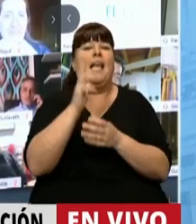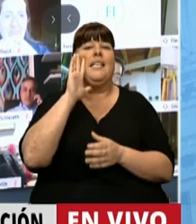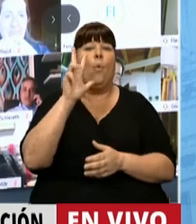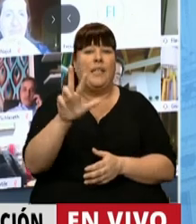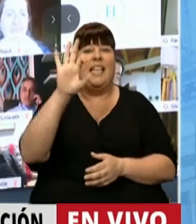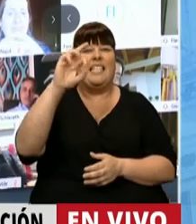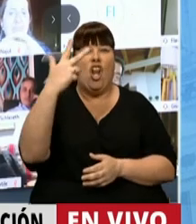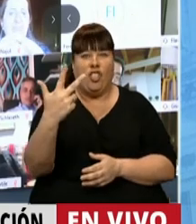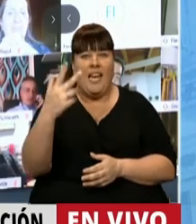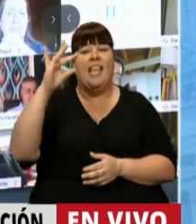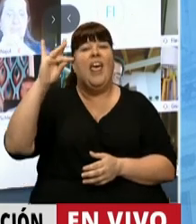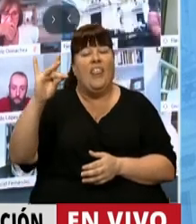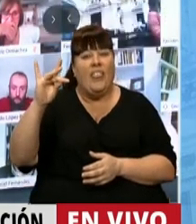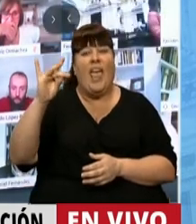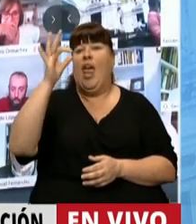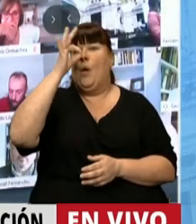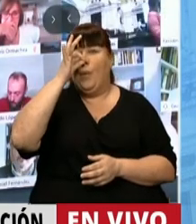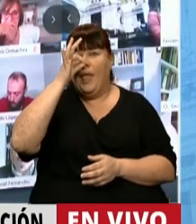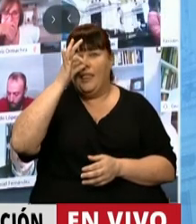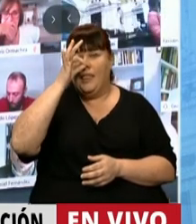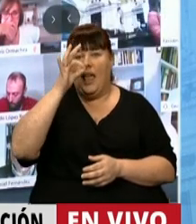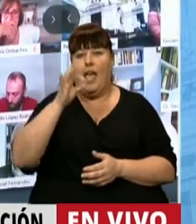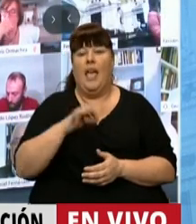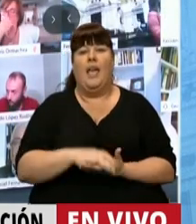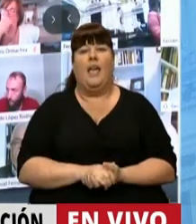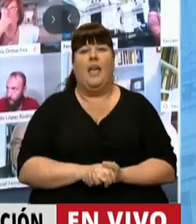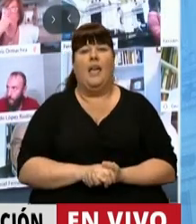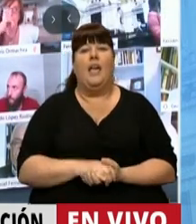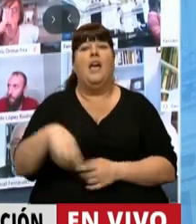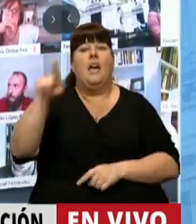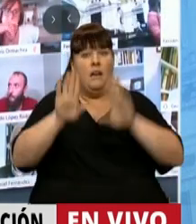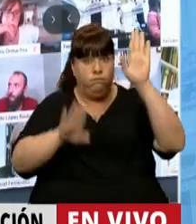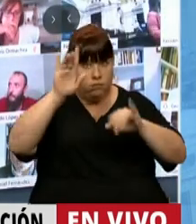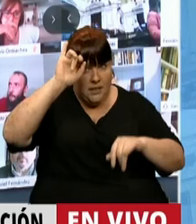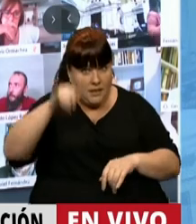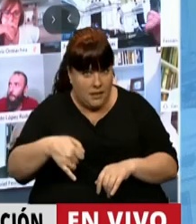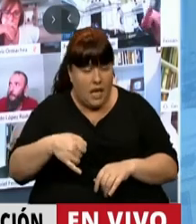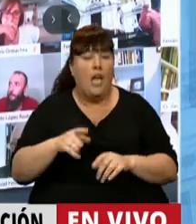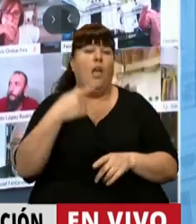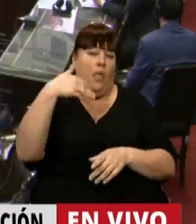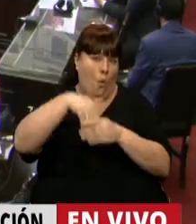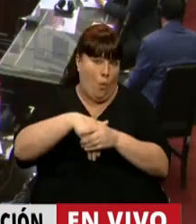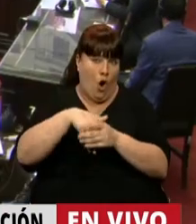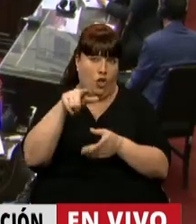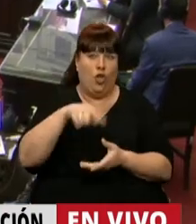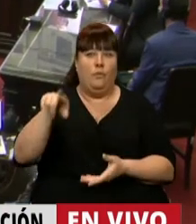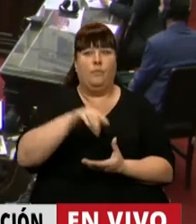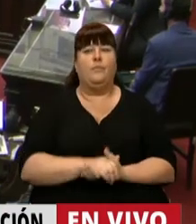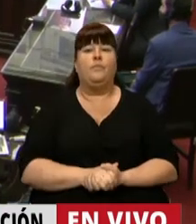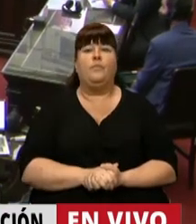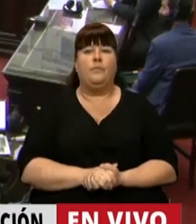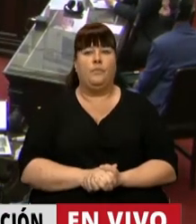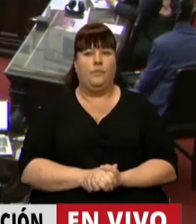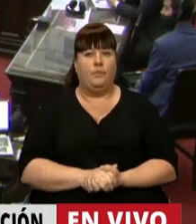5303D20, los que estén por la afirmativa, sírvanse a marcar su voto.